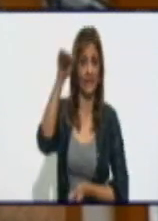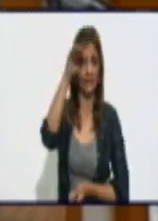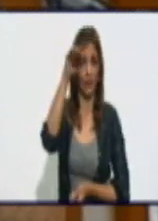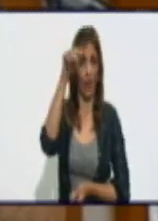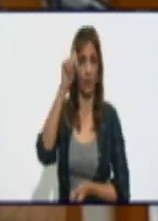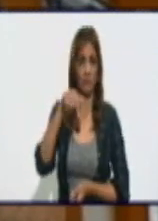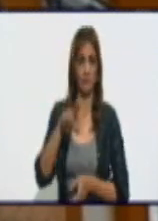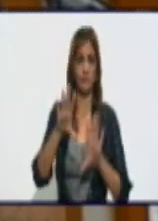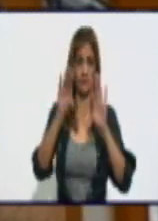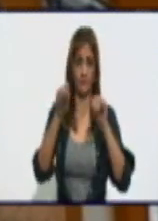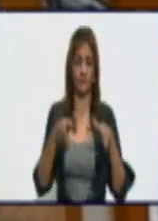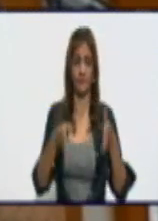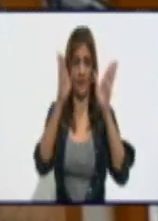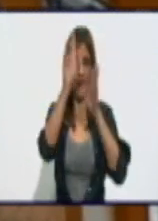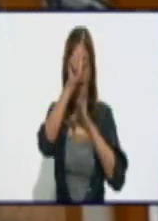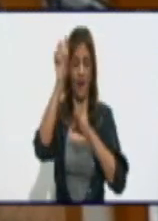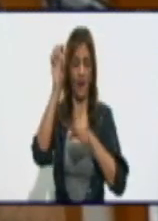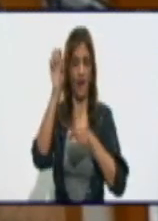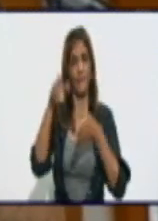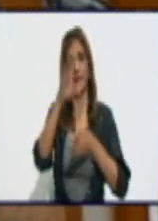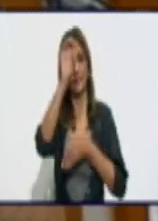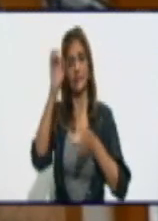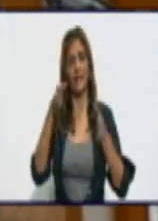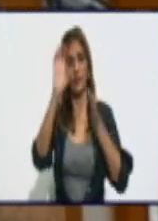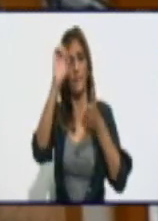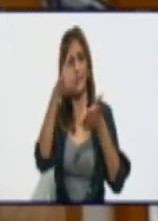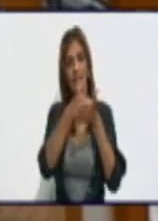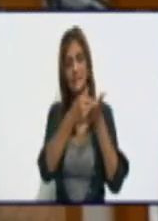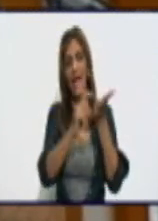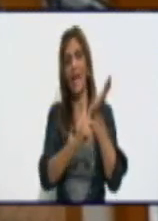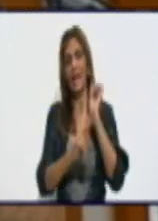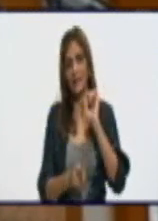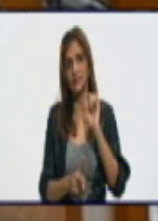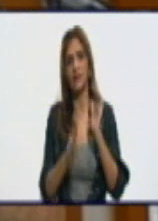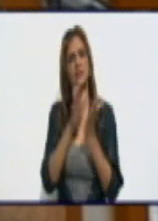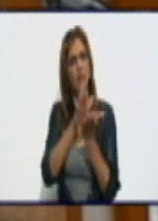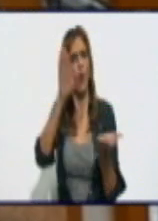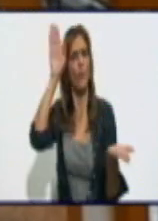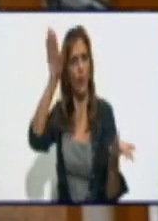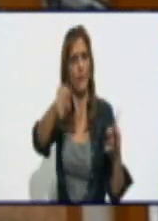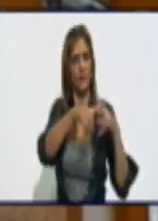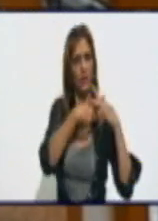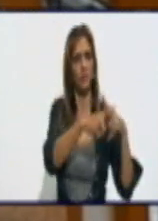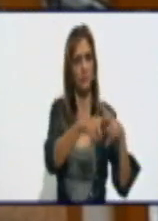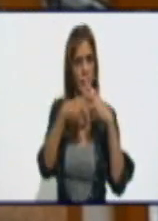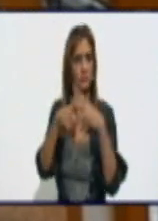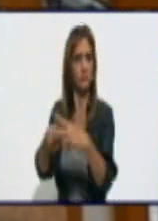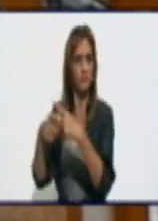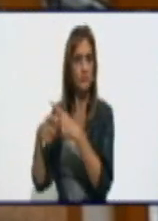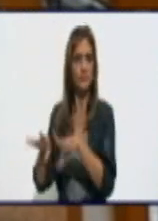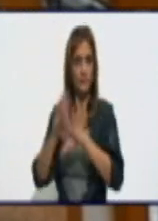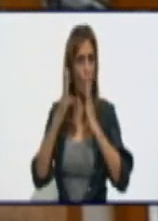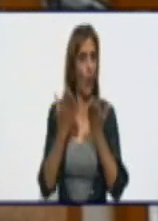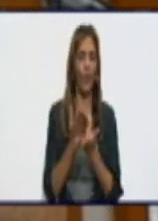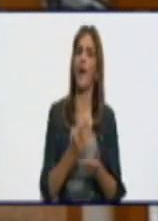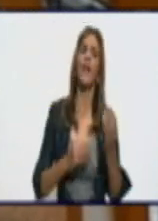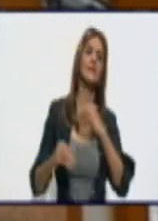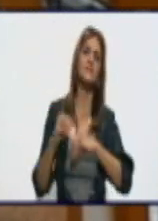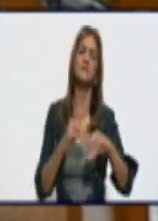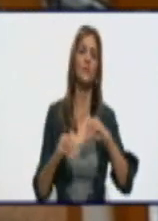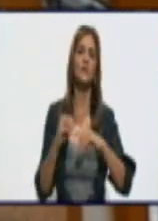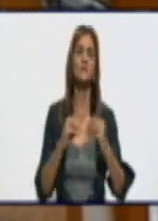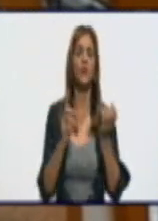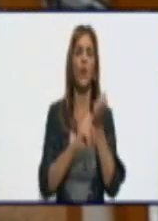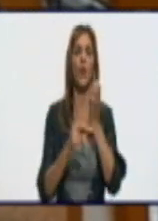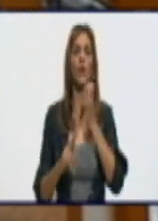refleja en los medios de prensa nacionales en el día de hoy, gracias al intenso trabajo de esos compañeros de las tres